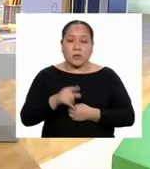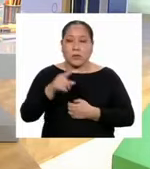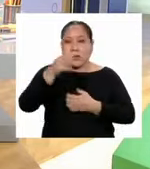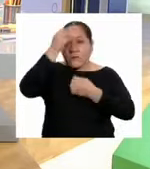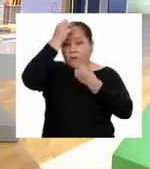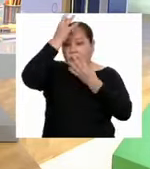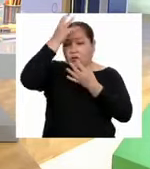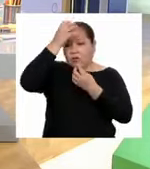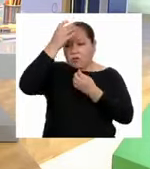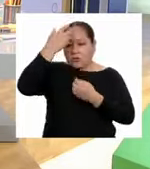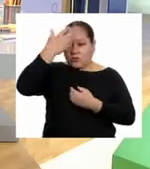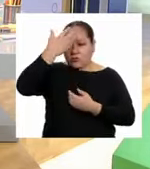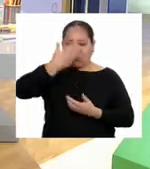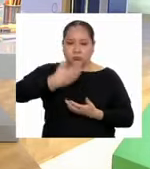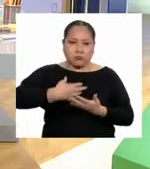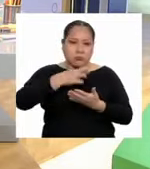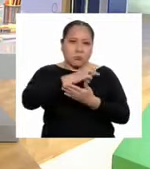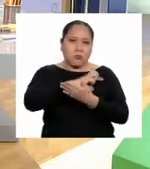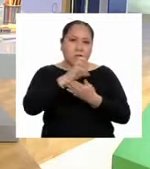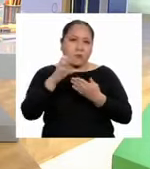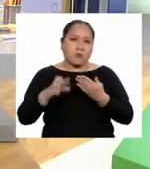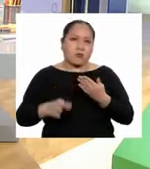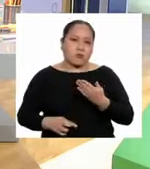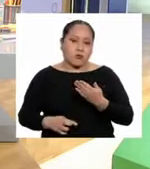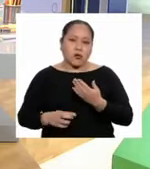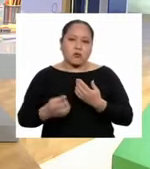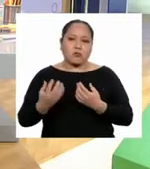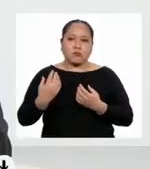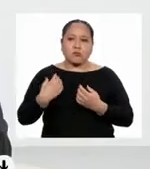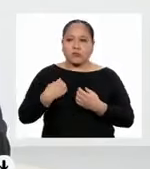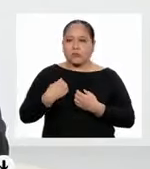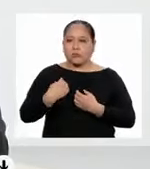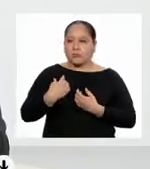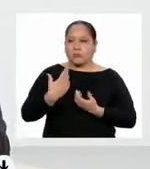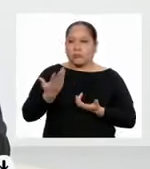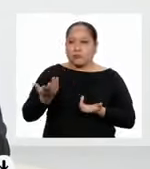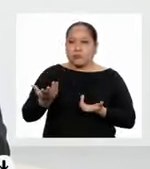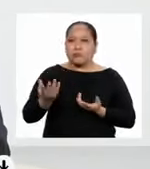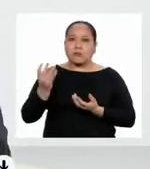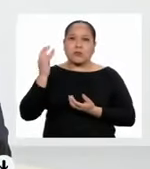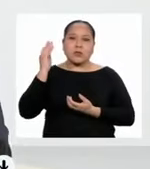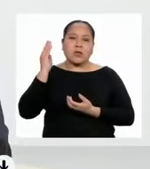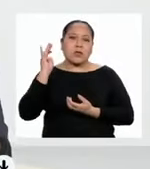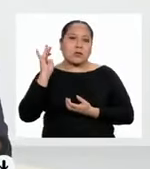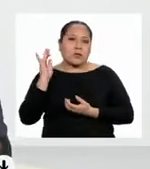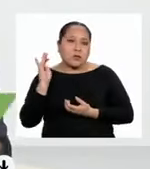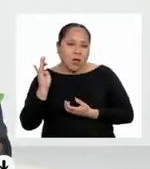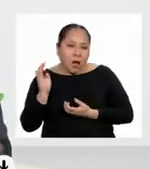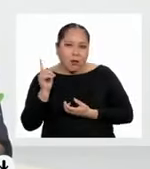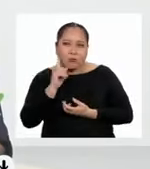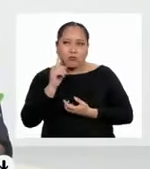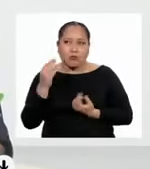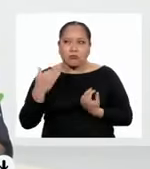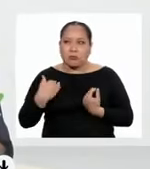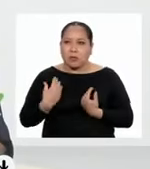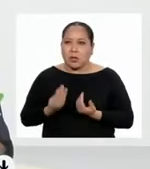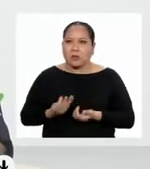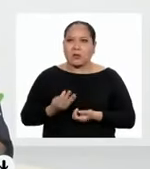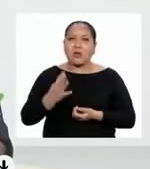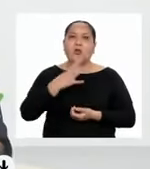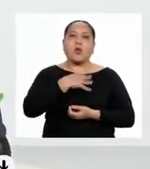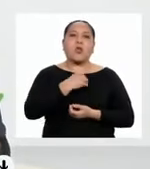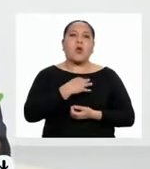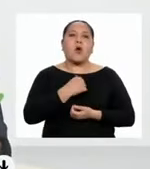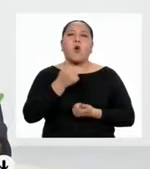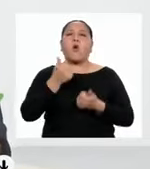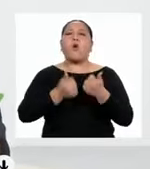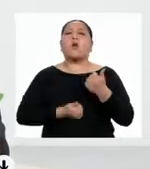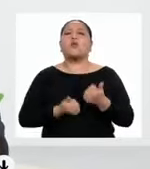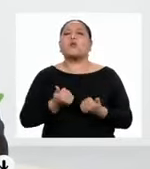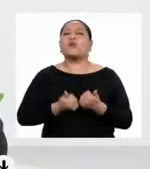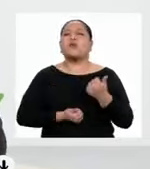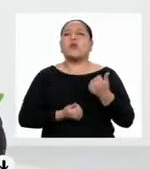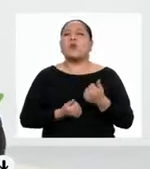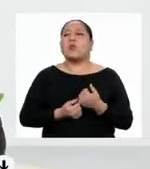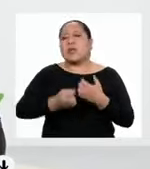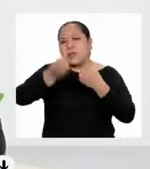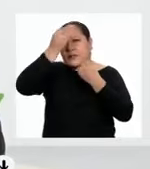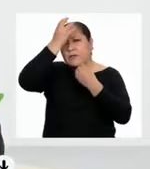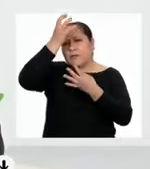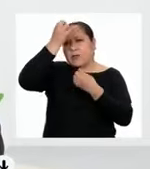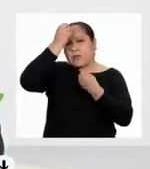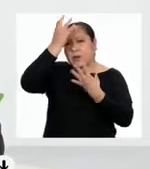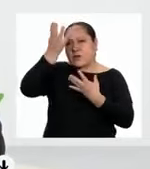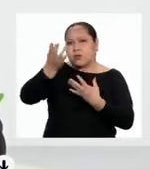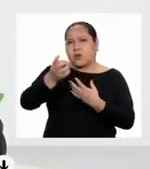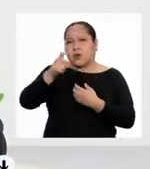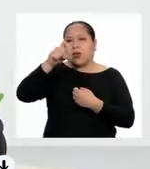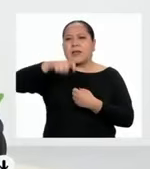referidos a su profesión, estado civil y edad. Entonces, ¿cuáles serían los elementos o datos de